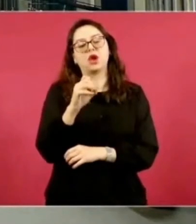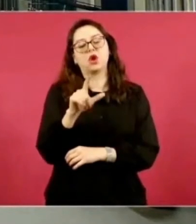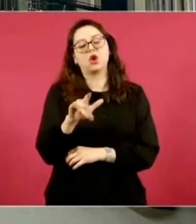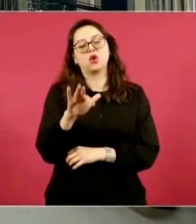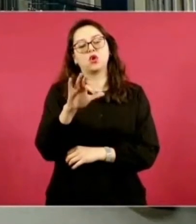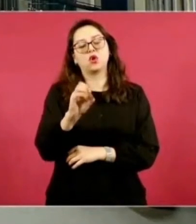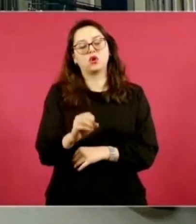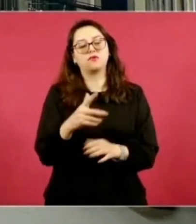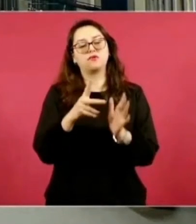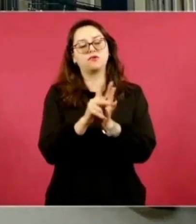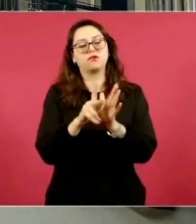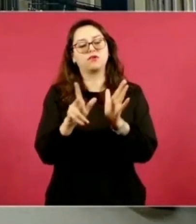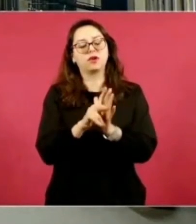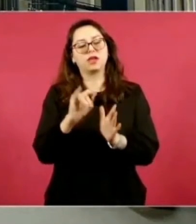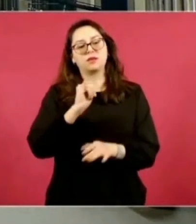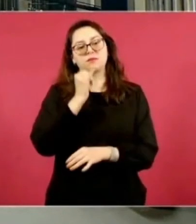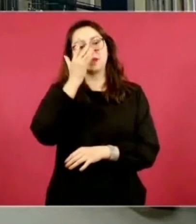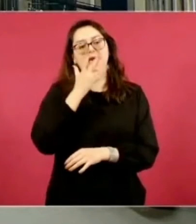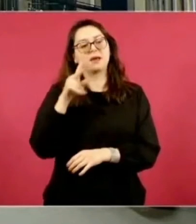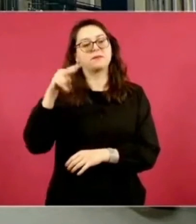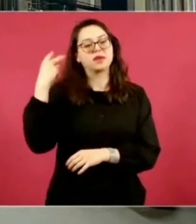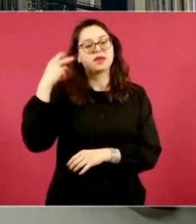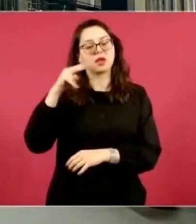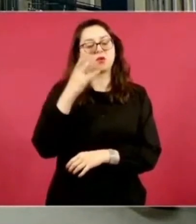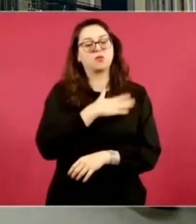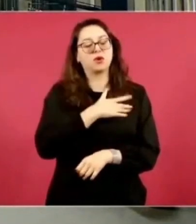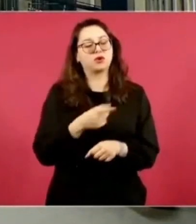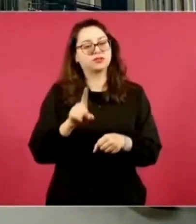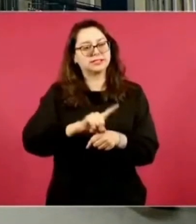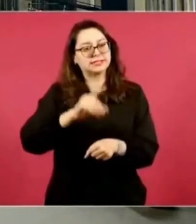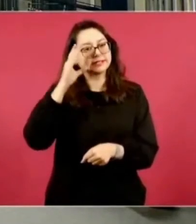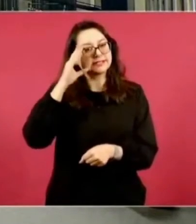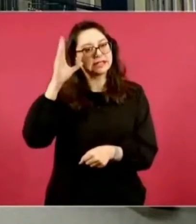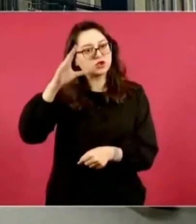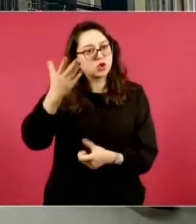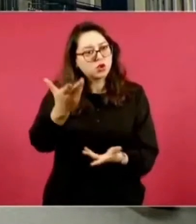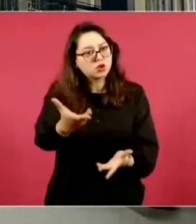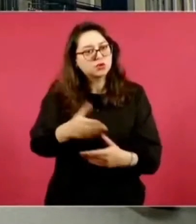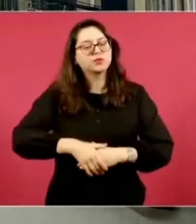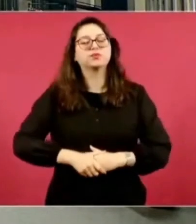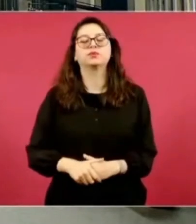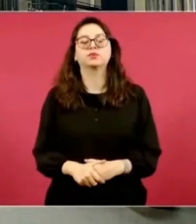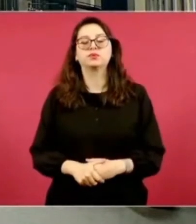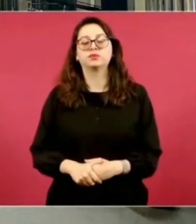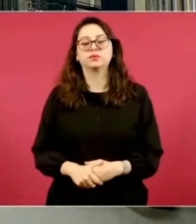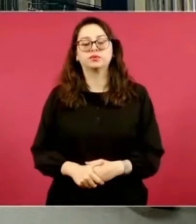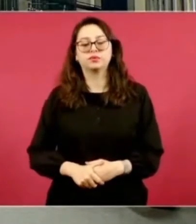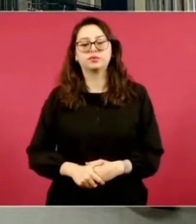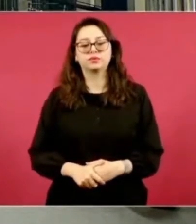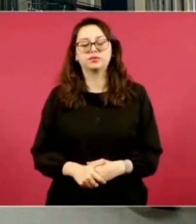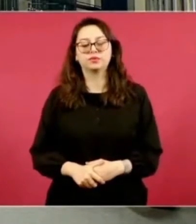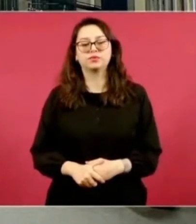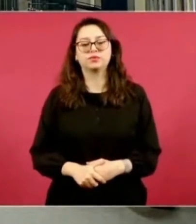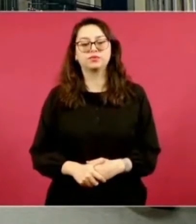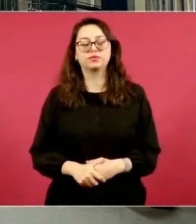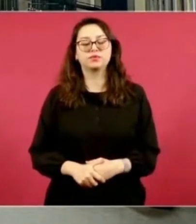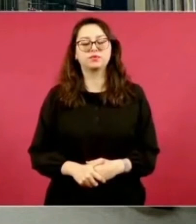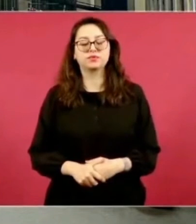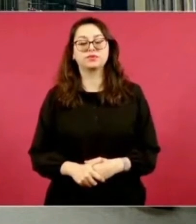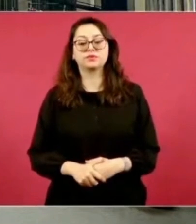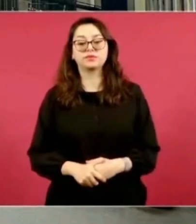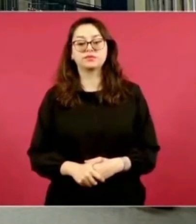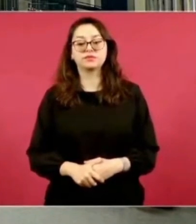Istmo y el periódico Imagen de Veracruz. Señor, buenos días. Quisiera preguntarle, señor presidente, se han